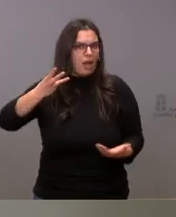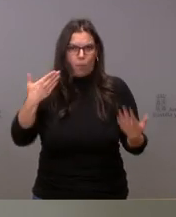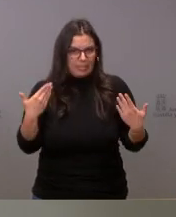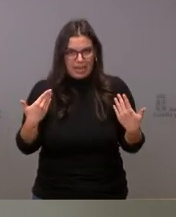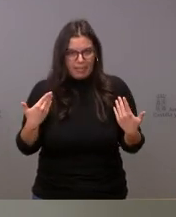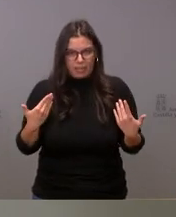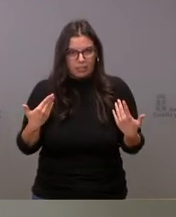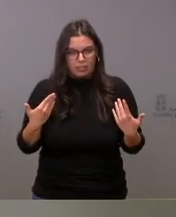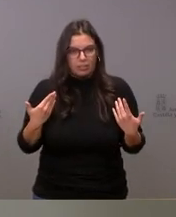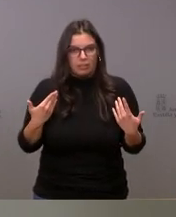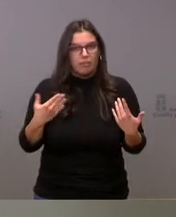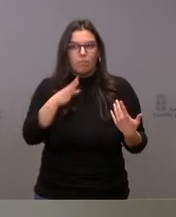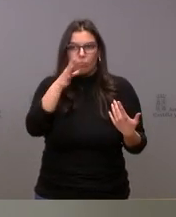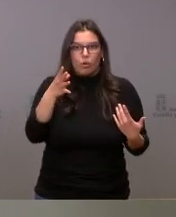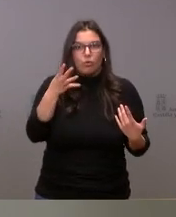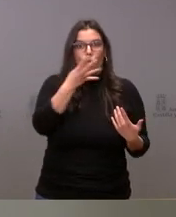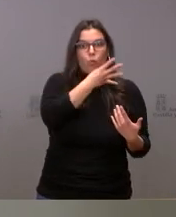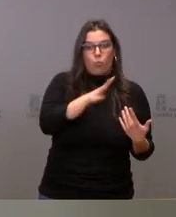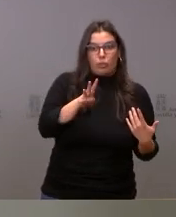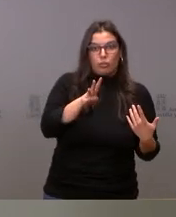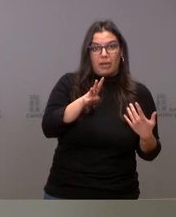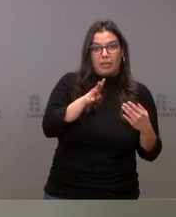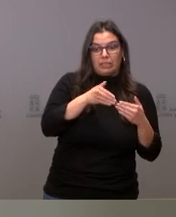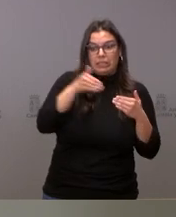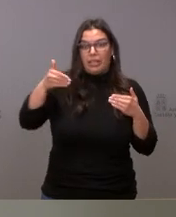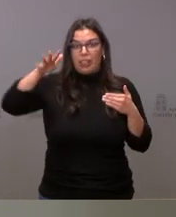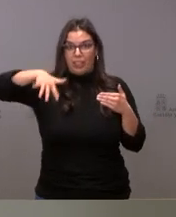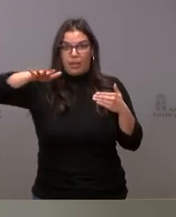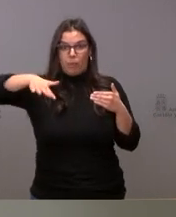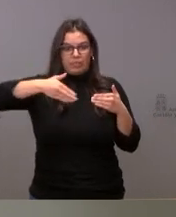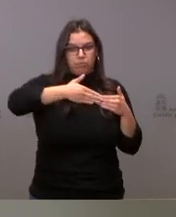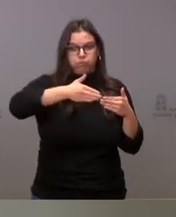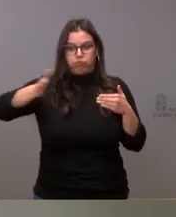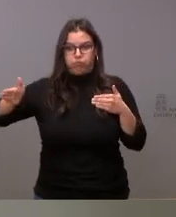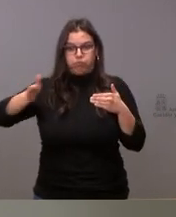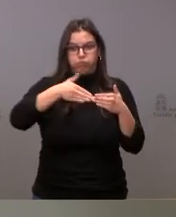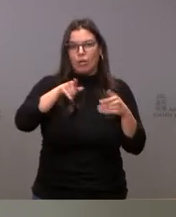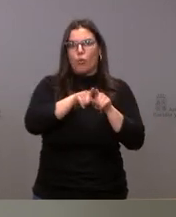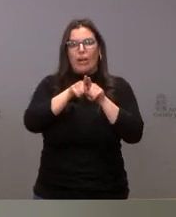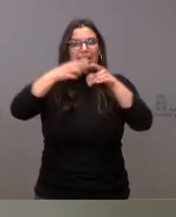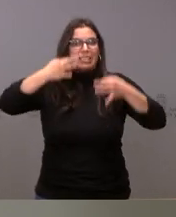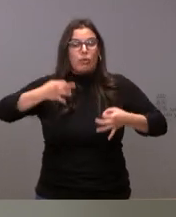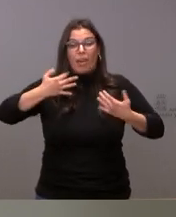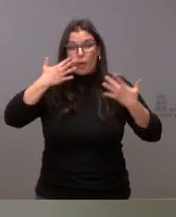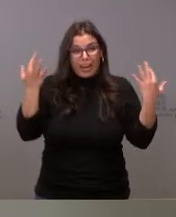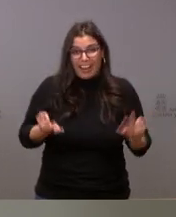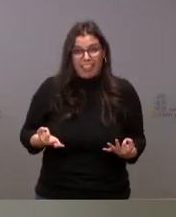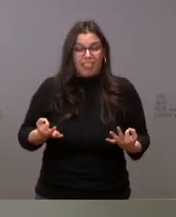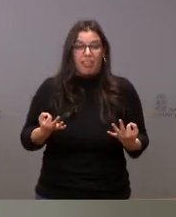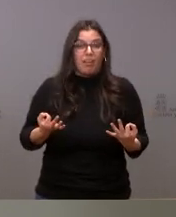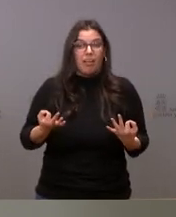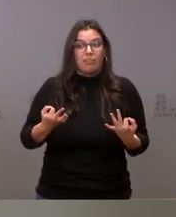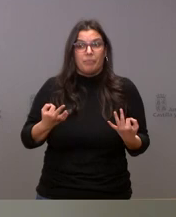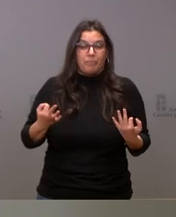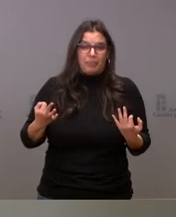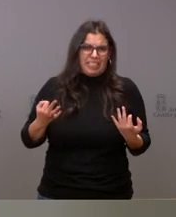la horquilla de cuatro semanas a cinco meses ahí está, es decir, que es una horquilla que se ha establecido por seguridad. Sin embargo, como todo el